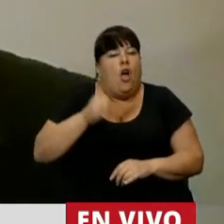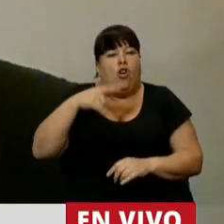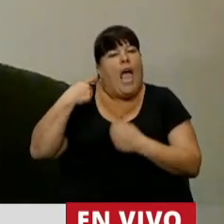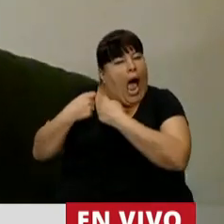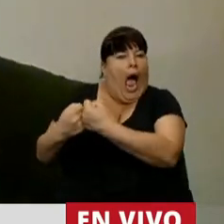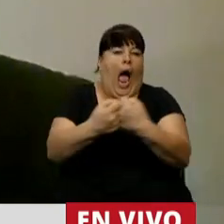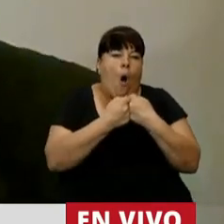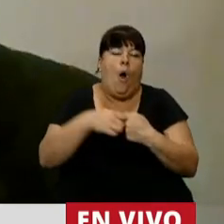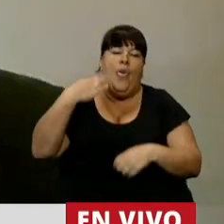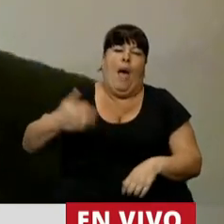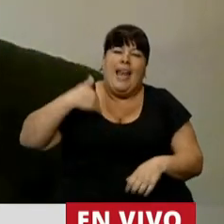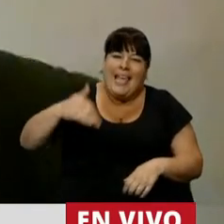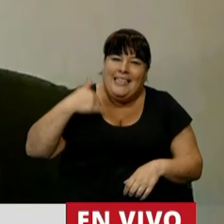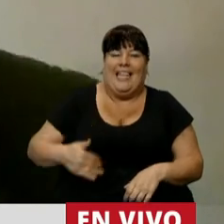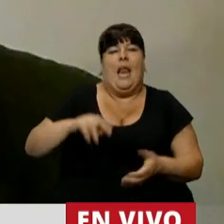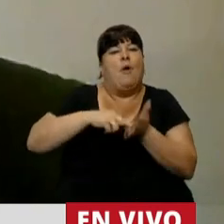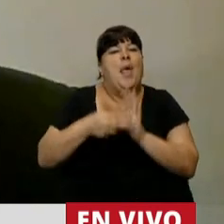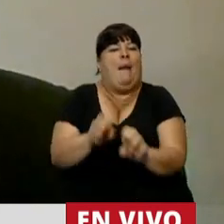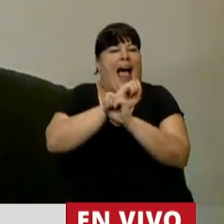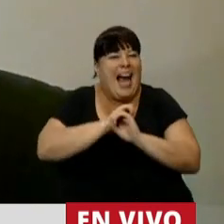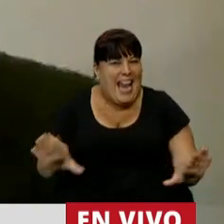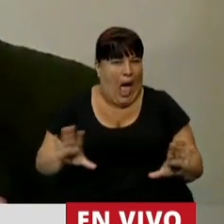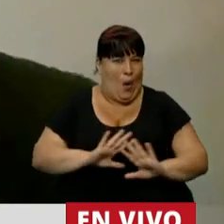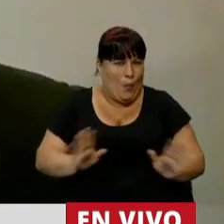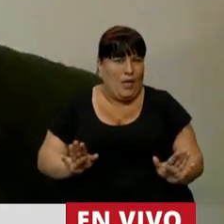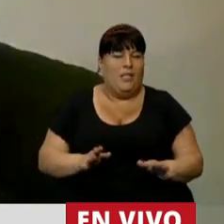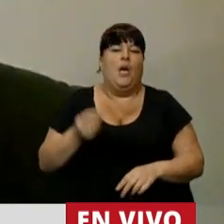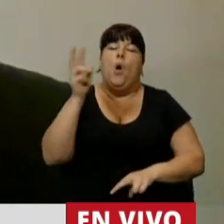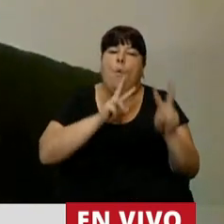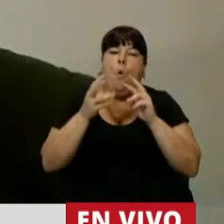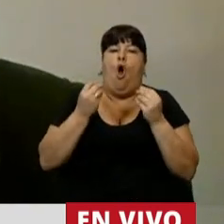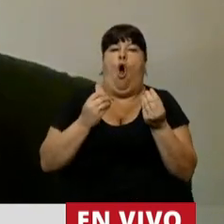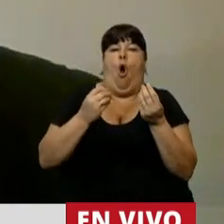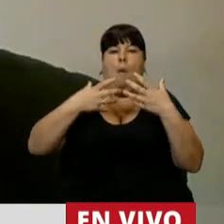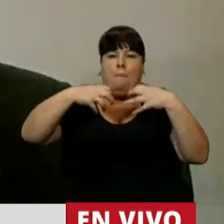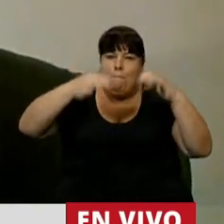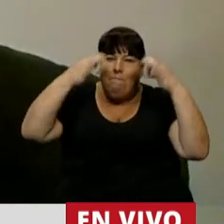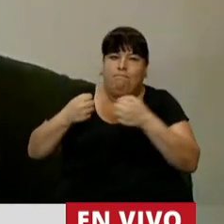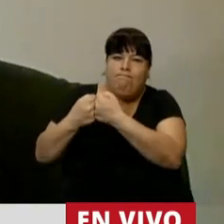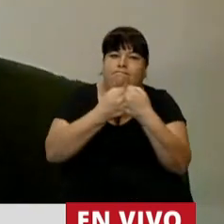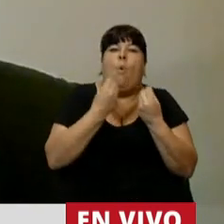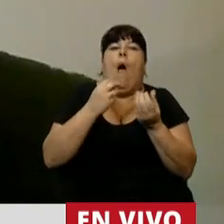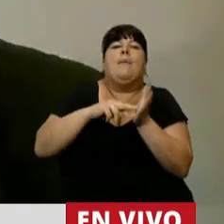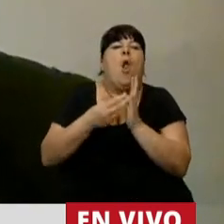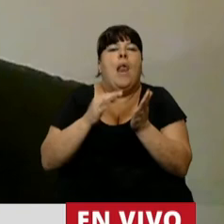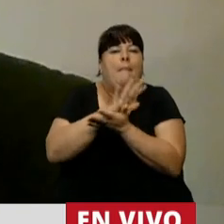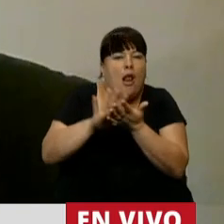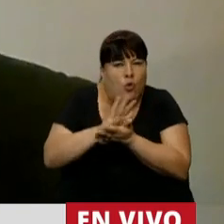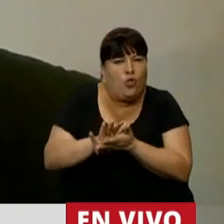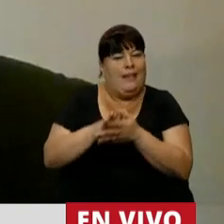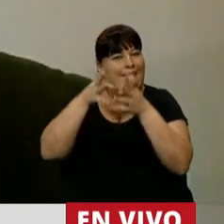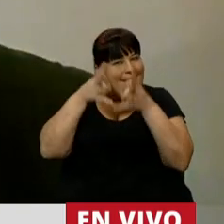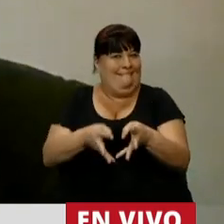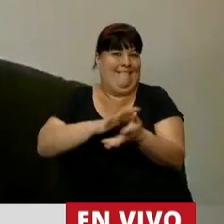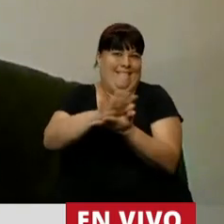ponemos de acuerdo que la Argentina tiene serios problemas estructurales busquemos un diagnóstico común de esos problemas estructurales y